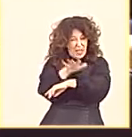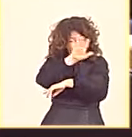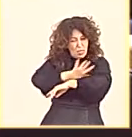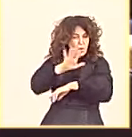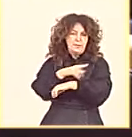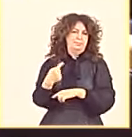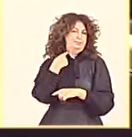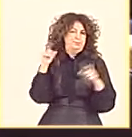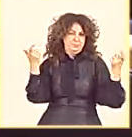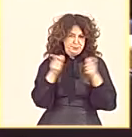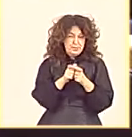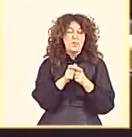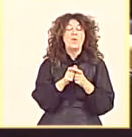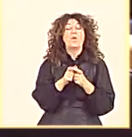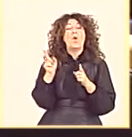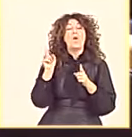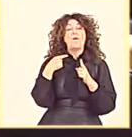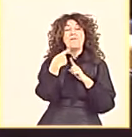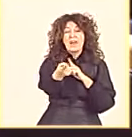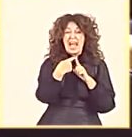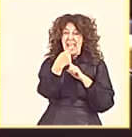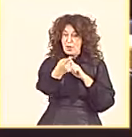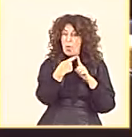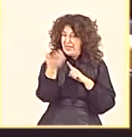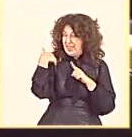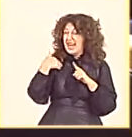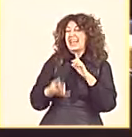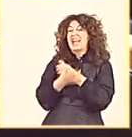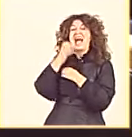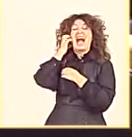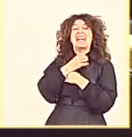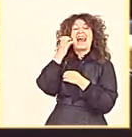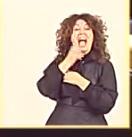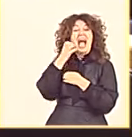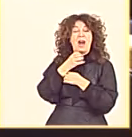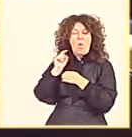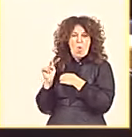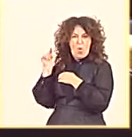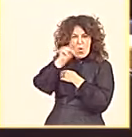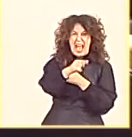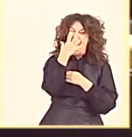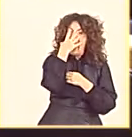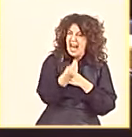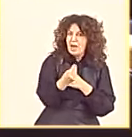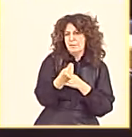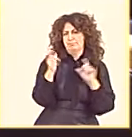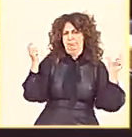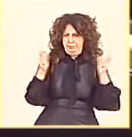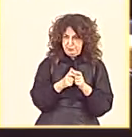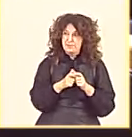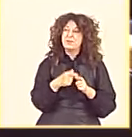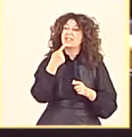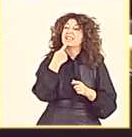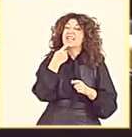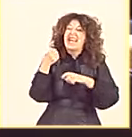El 40% de frecuencias de aves. Sí, ese ave que trajo Rajoy a la provincia de León, que trajo Rajoy a la ciudad de León. Y el 100%